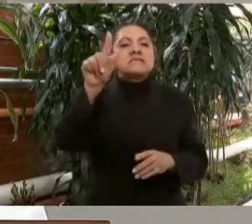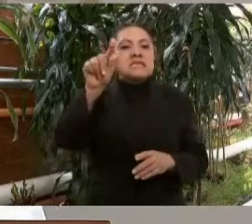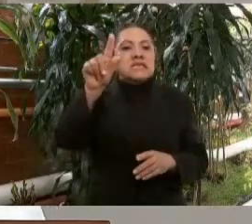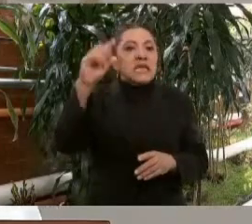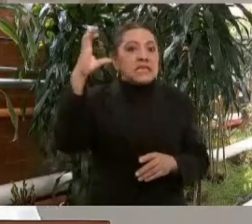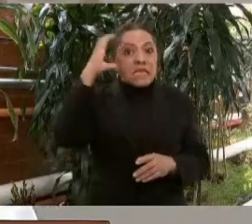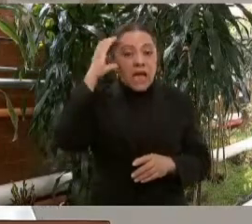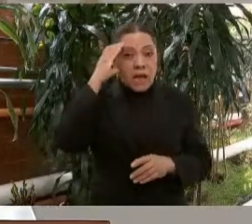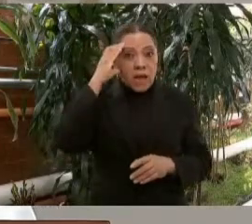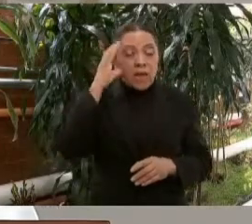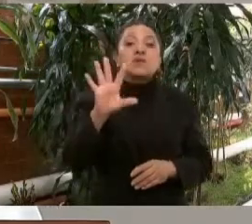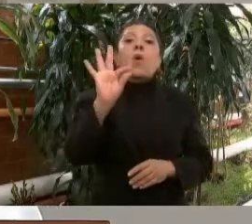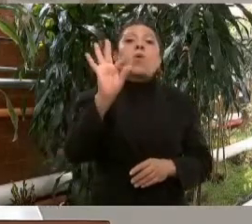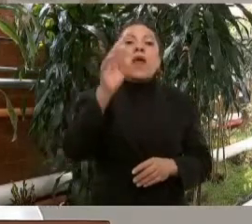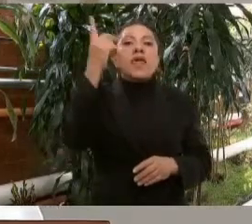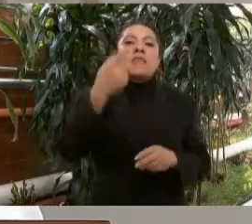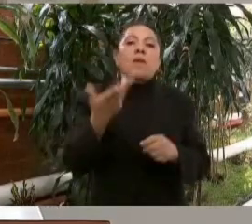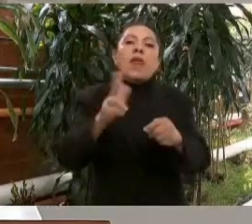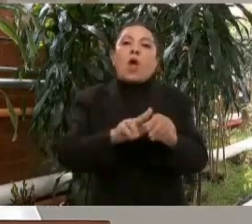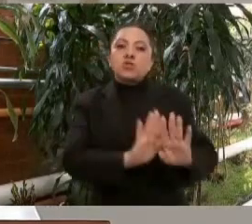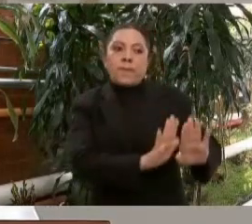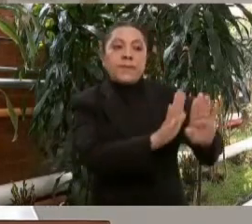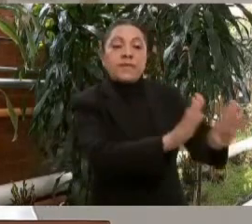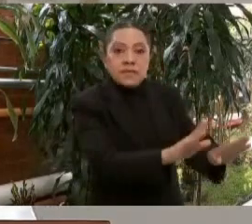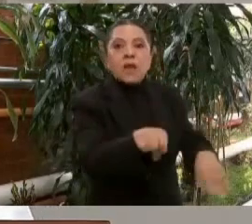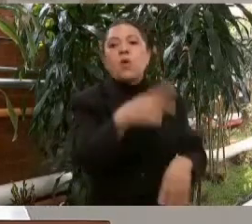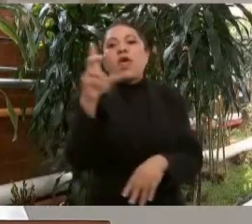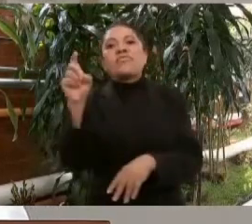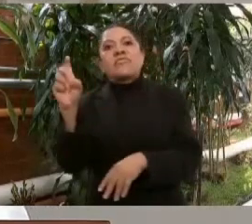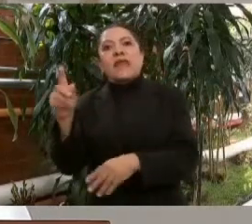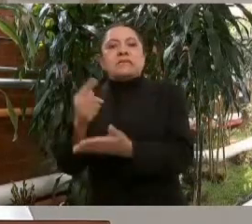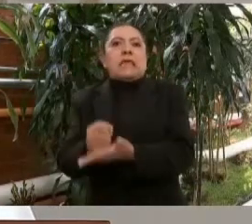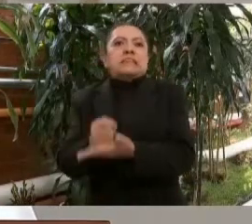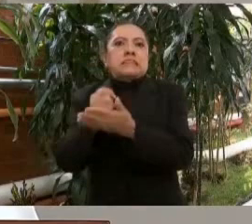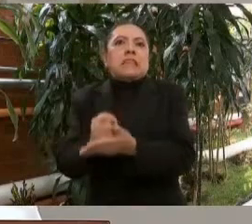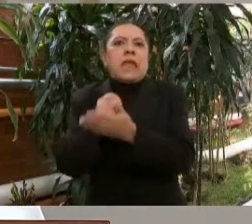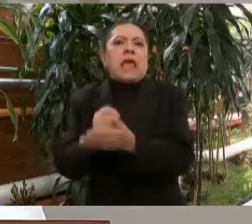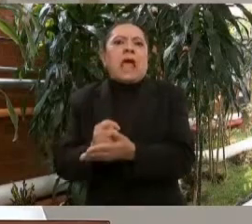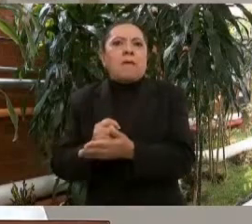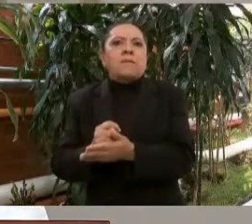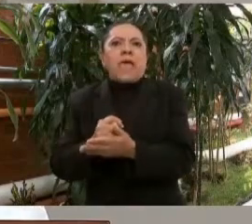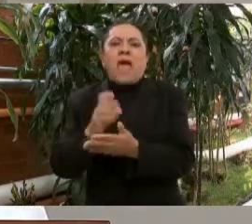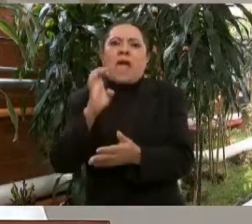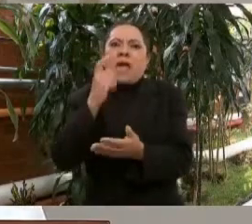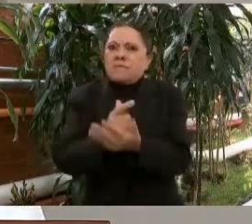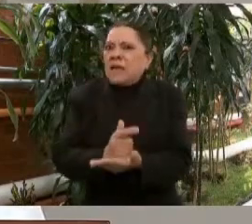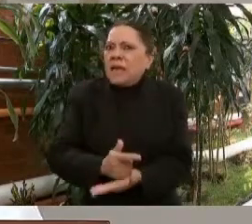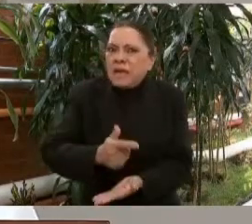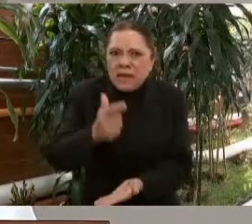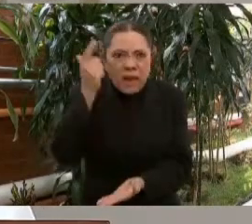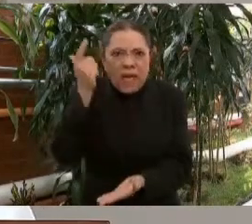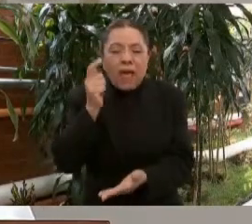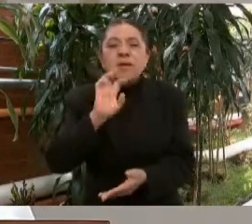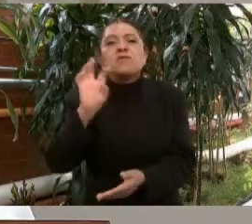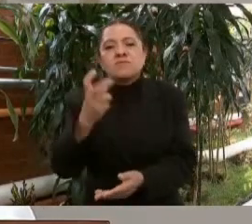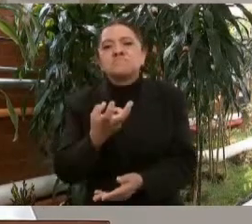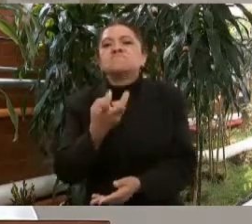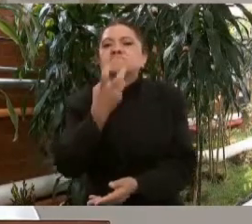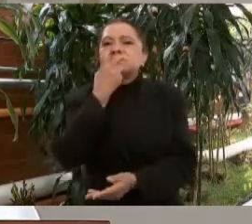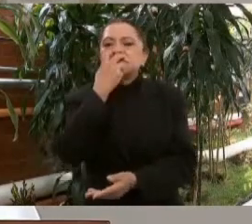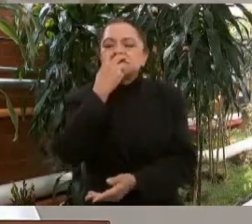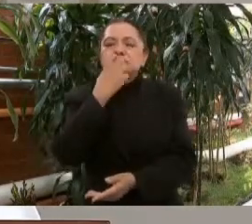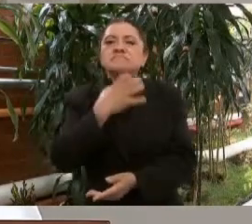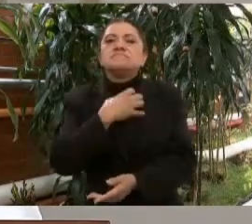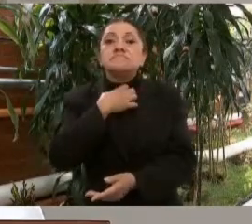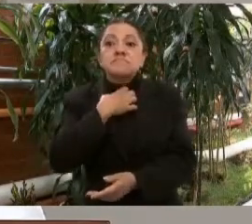40 de ellas para hospitalización y 30 de terapia intensiva con sus ventiladores, tres quirófanos, área de rayos X